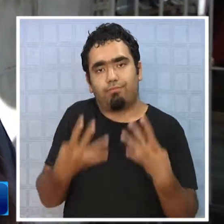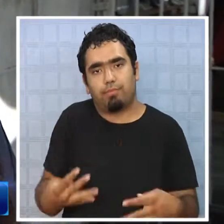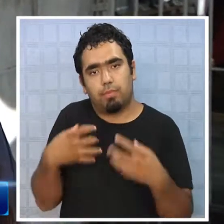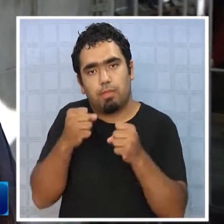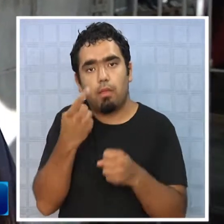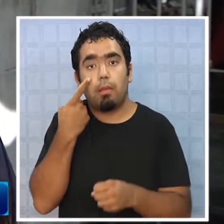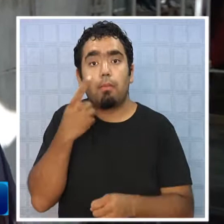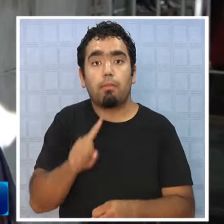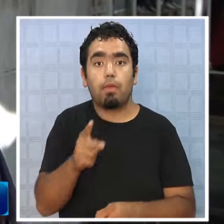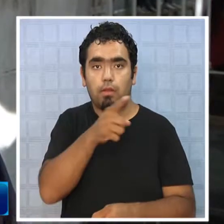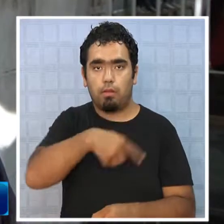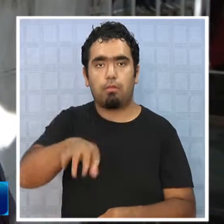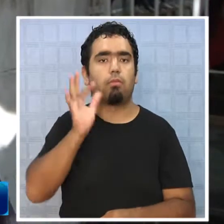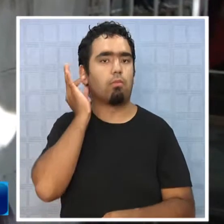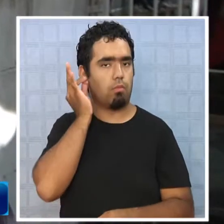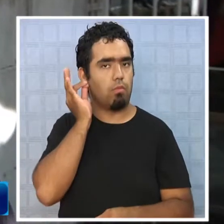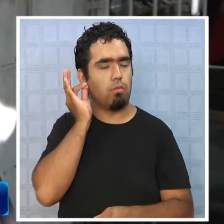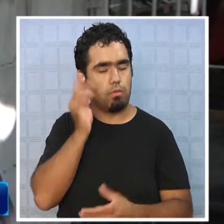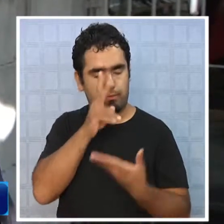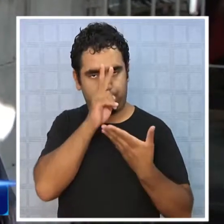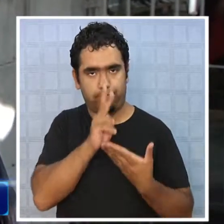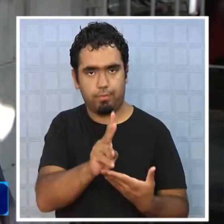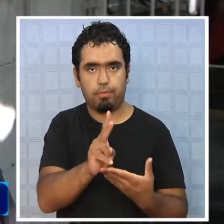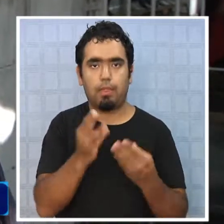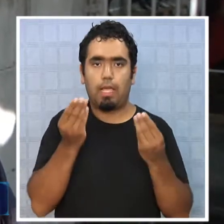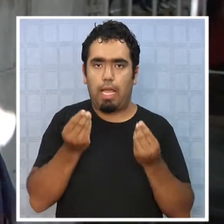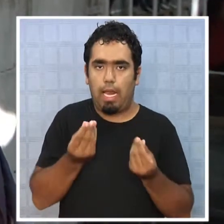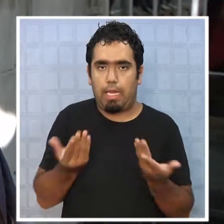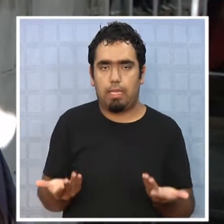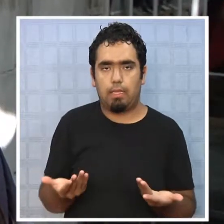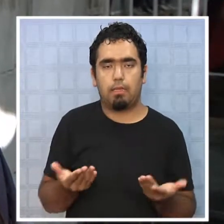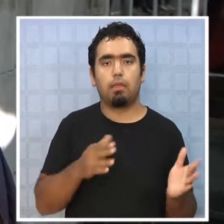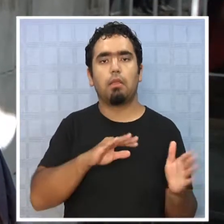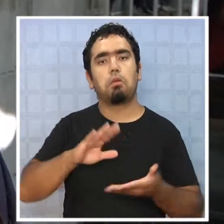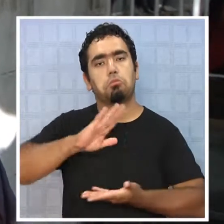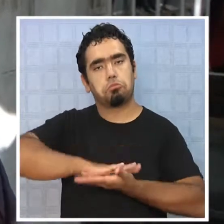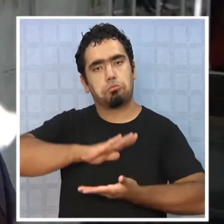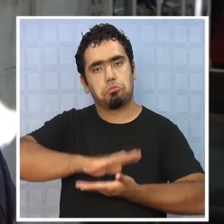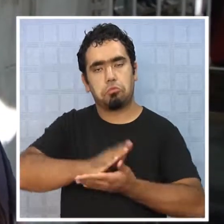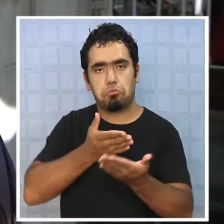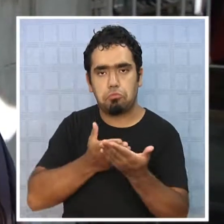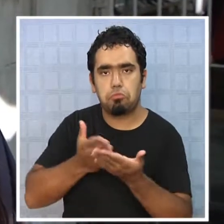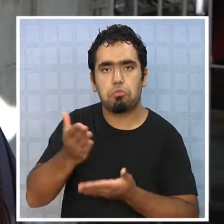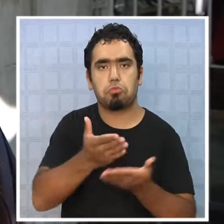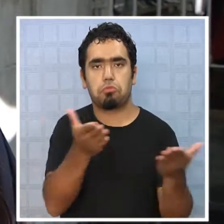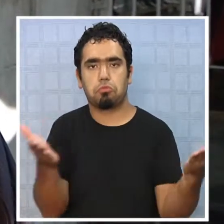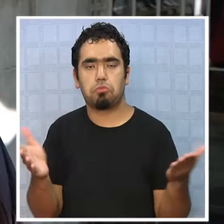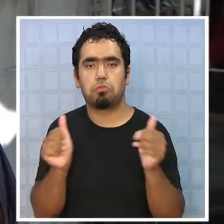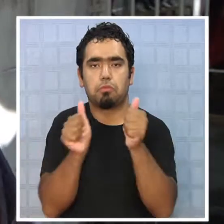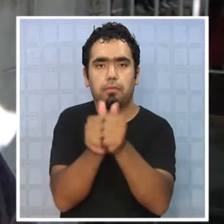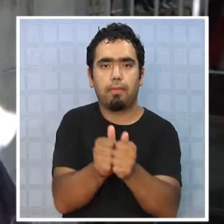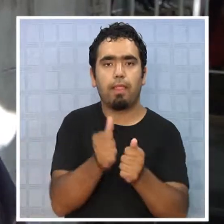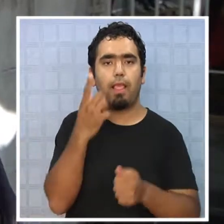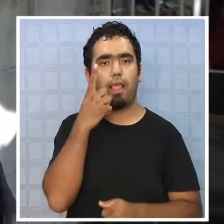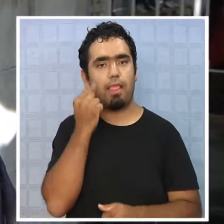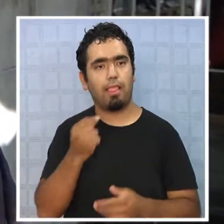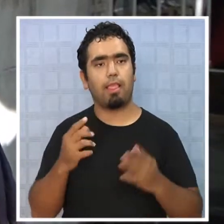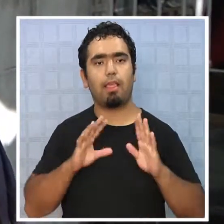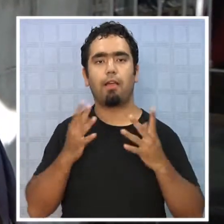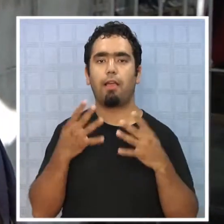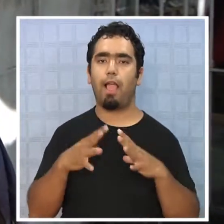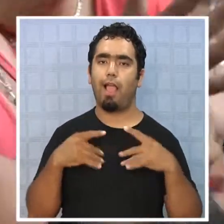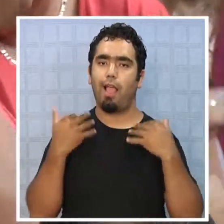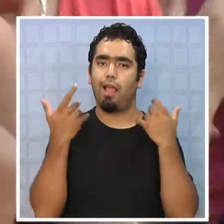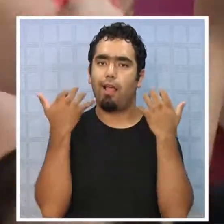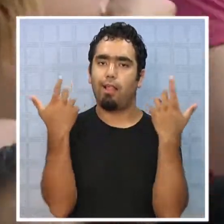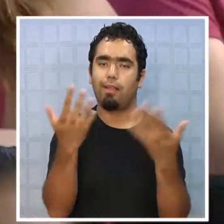error y por ese motivo están acá, no han perdido su calidad de mujer. Así que obviamente quisimos partir las celebraciones con ella y darle un